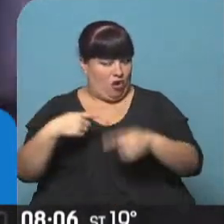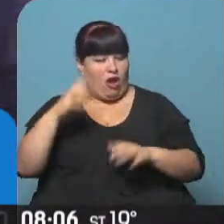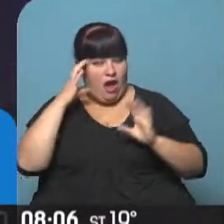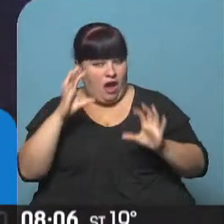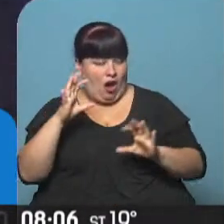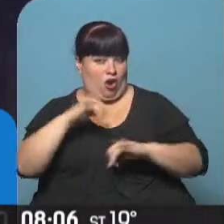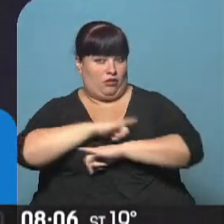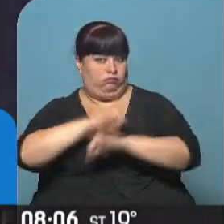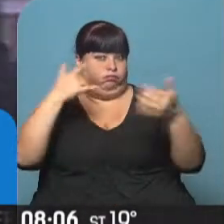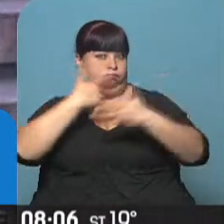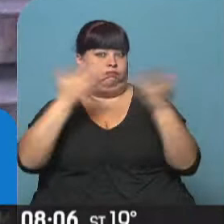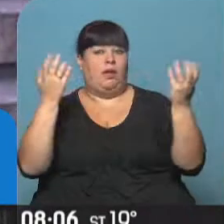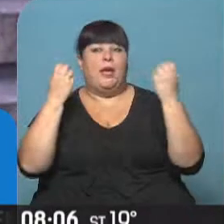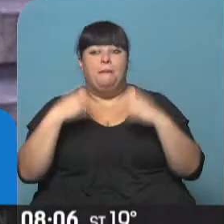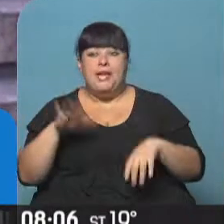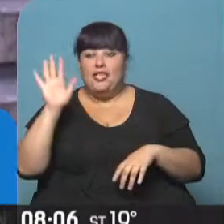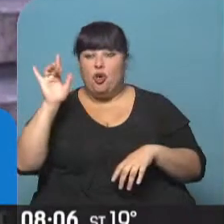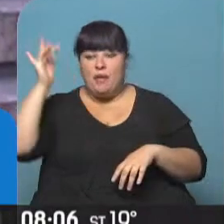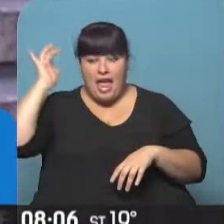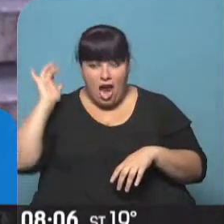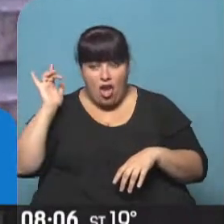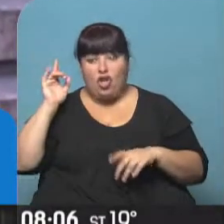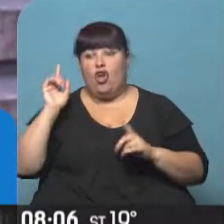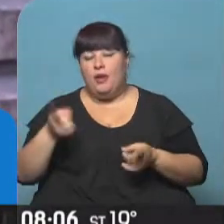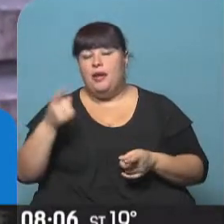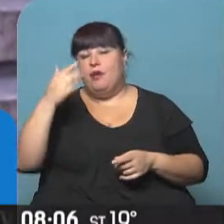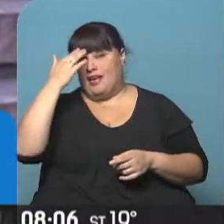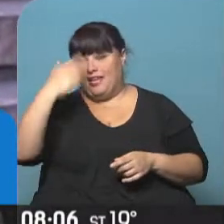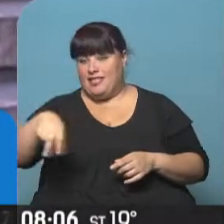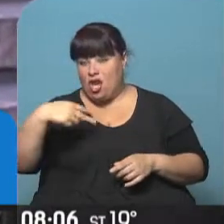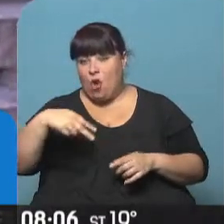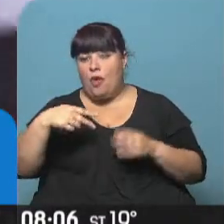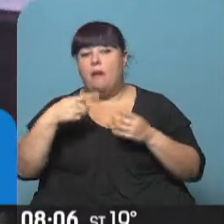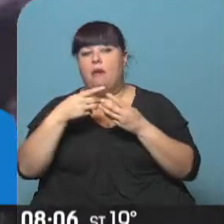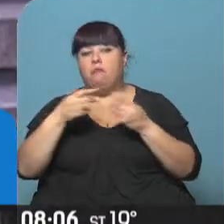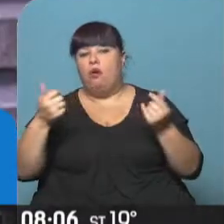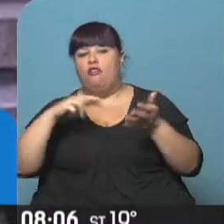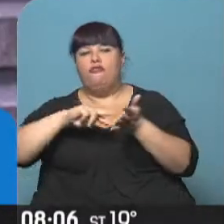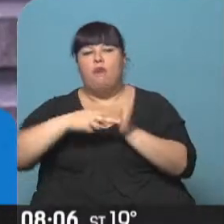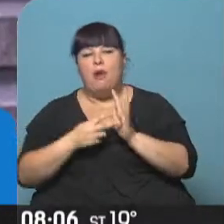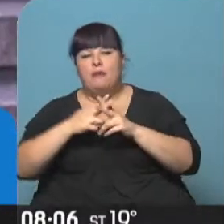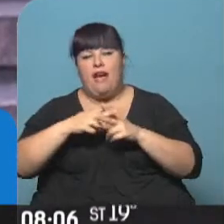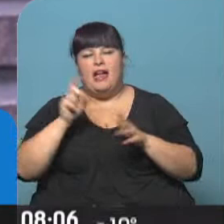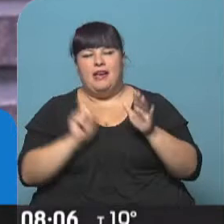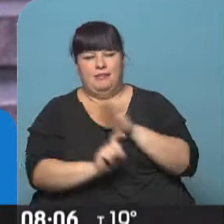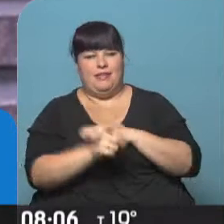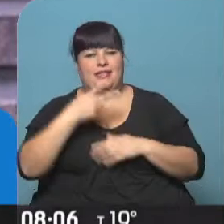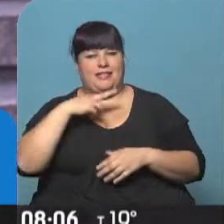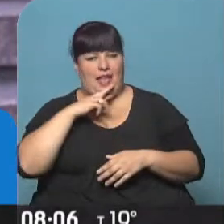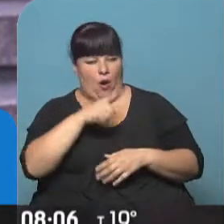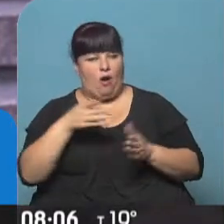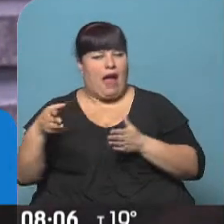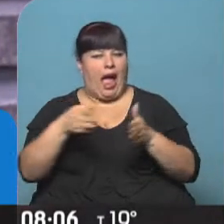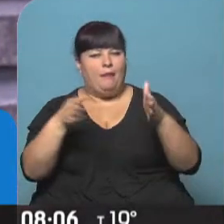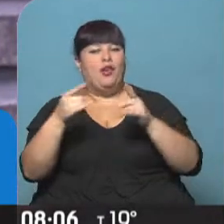tomó estado público que a partir del miércoles pasado, justamente 15 de noviembre había tenido un desperfecto el Ara San Juan, en su